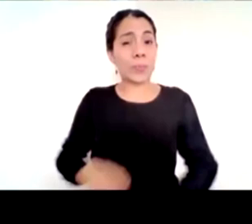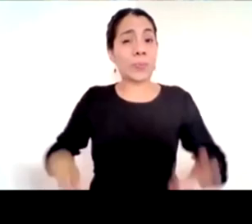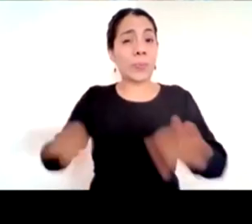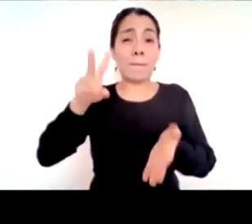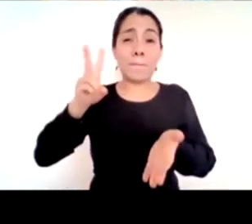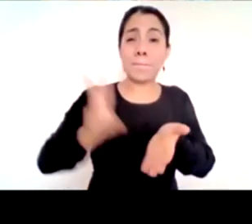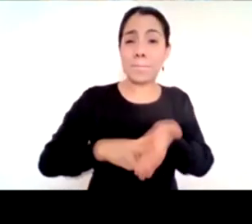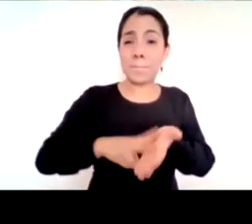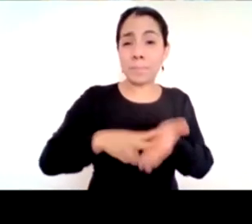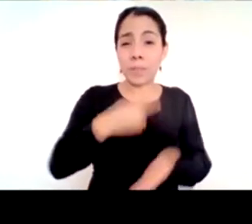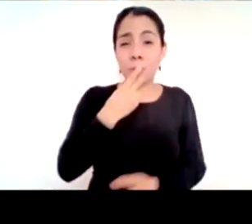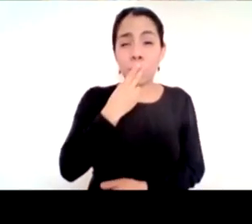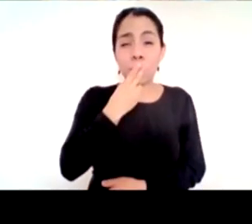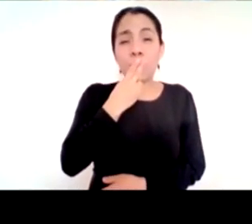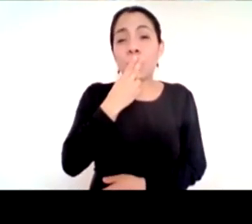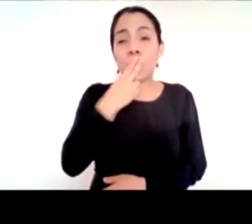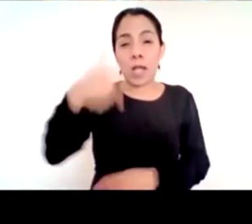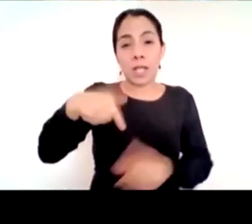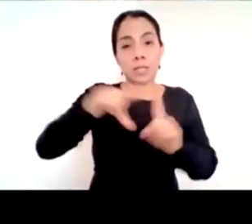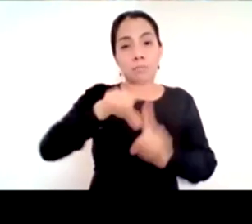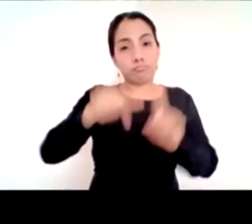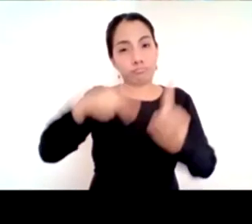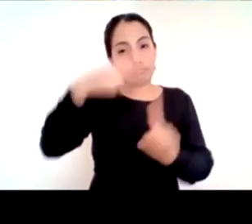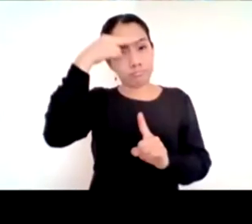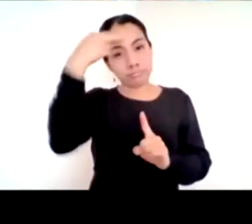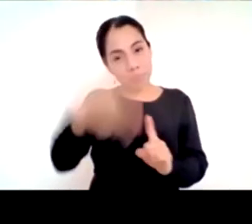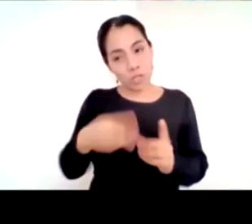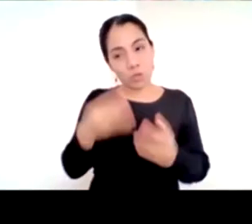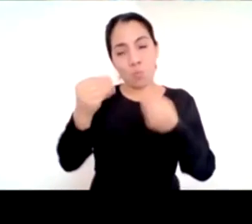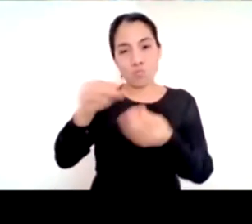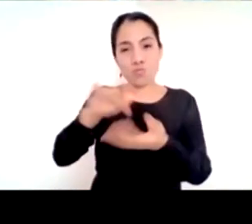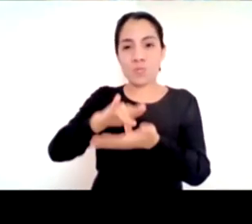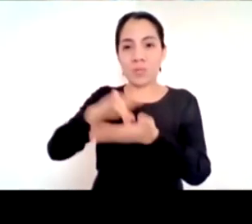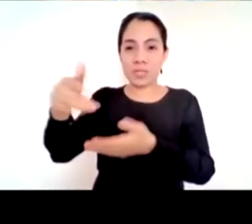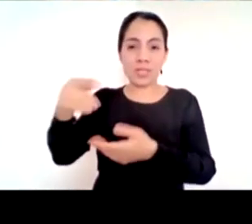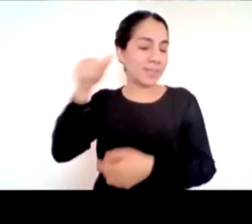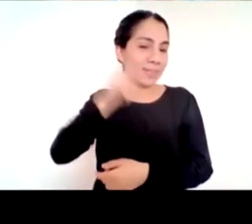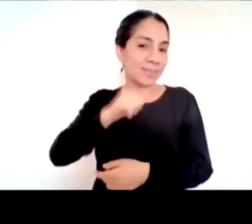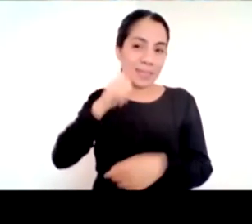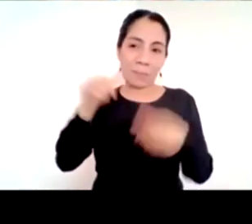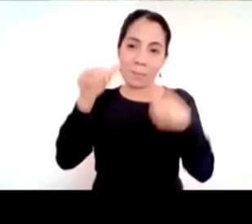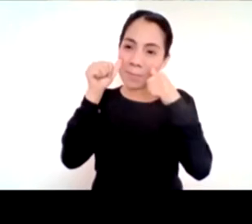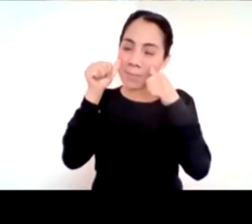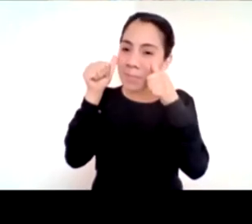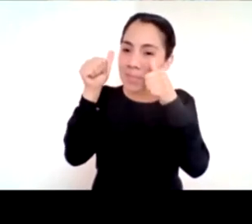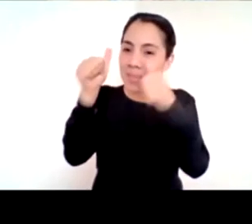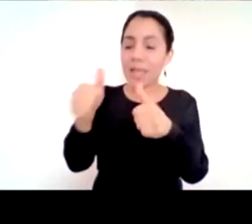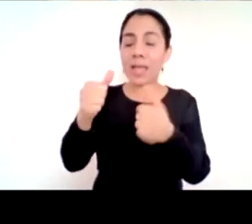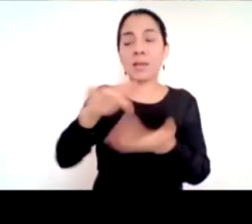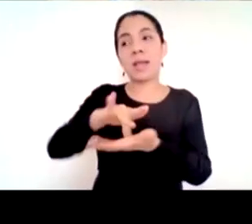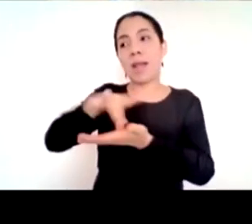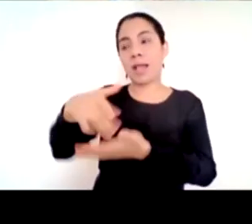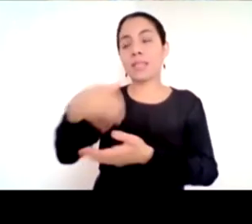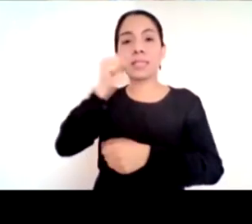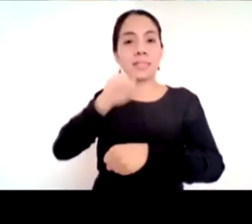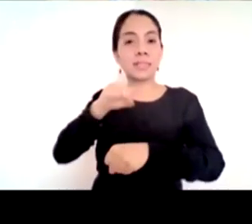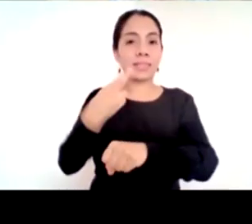gracias estoy siempre al pendiente y agradecida al secretario de ese